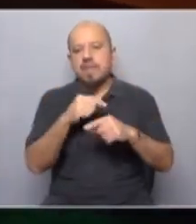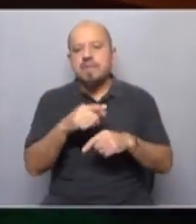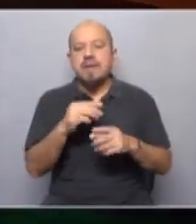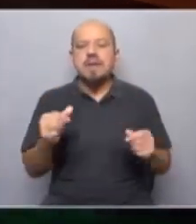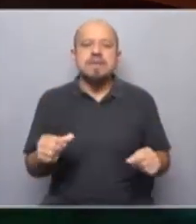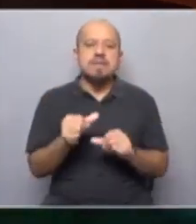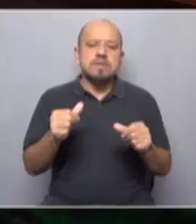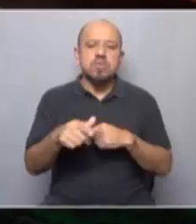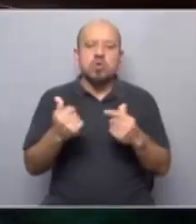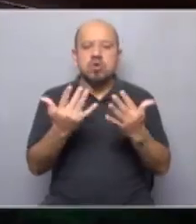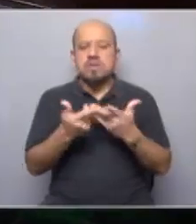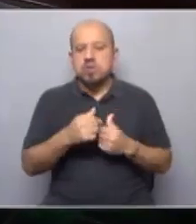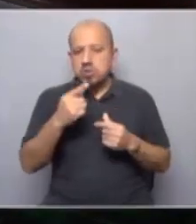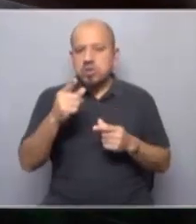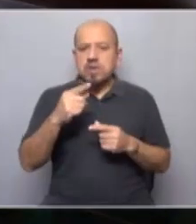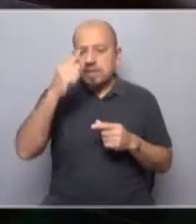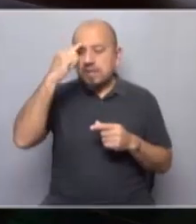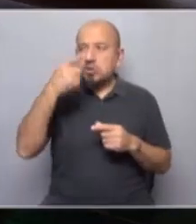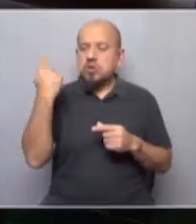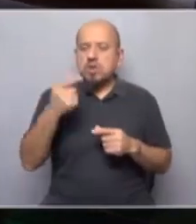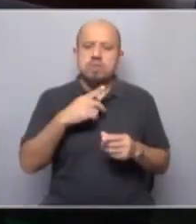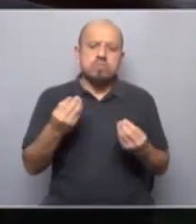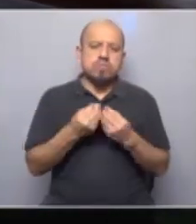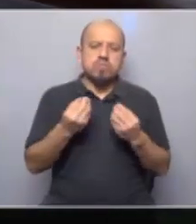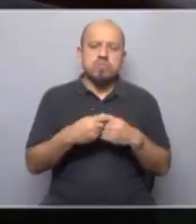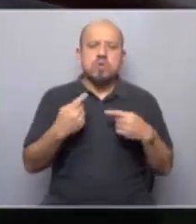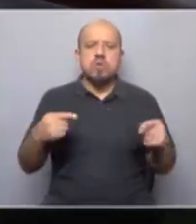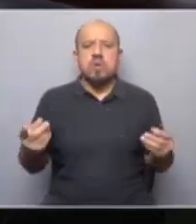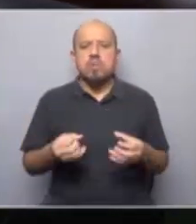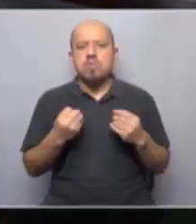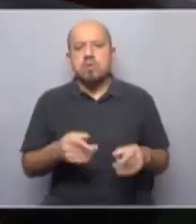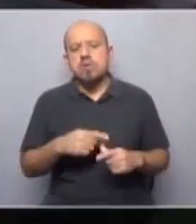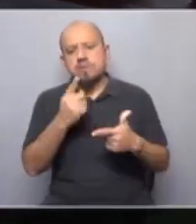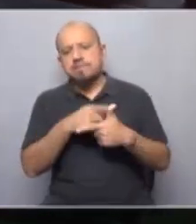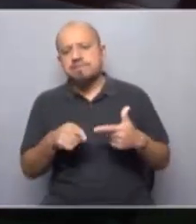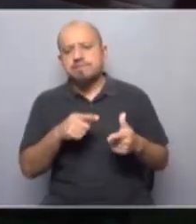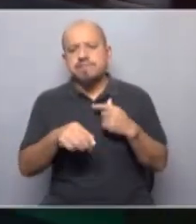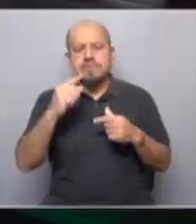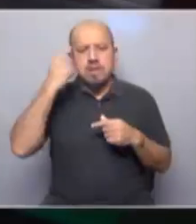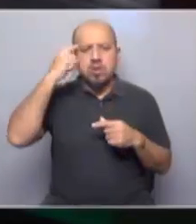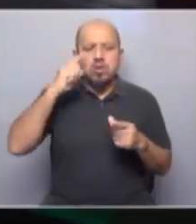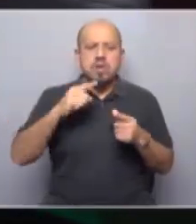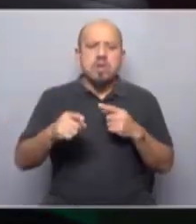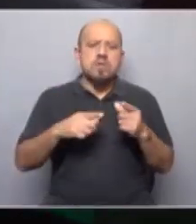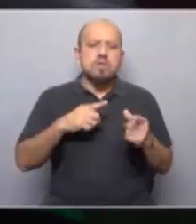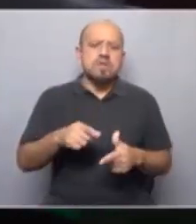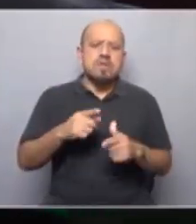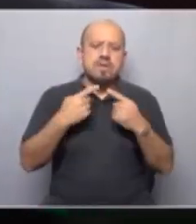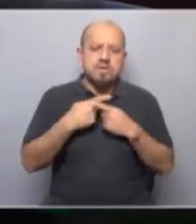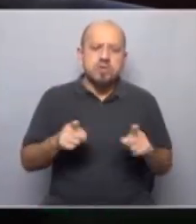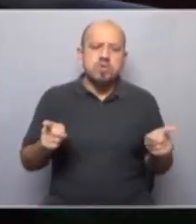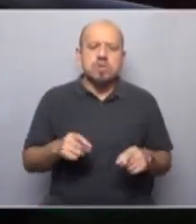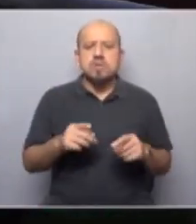construir una organización internacional han sido múltiples sobre todo divisiones, divisiones ideológicas divisiones también